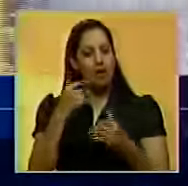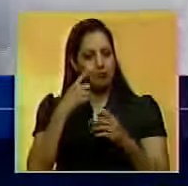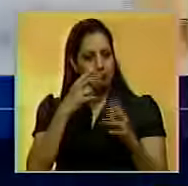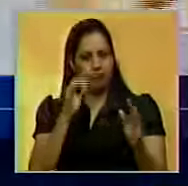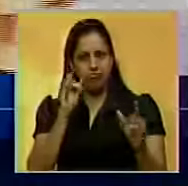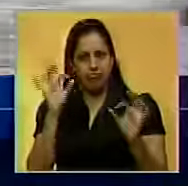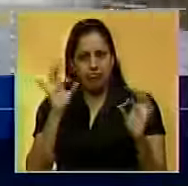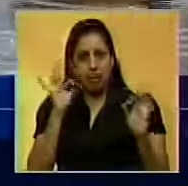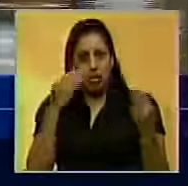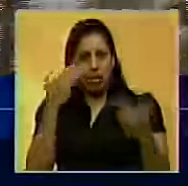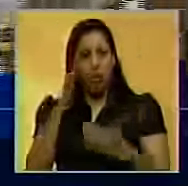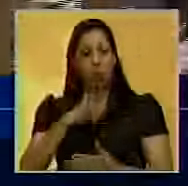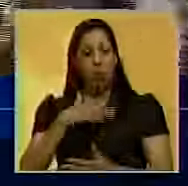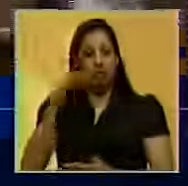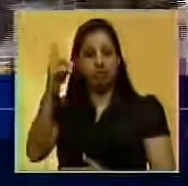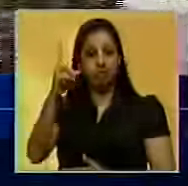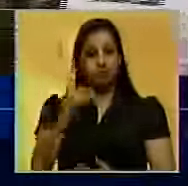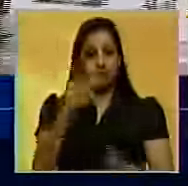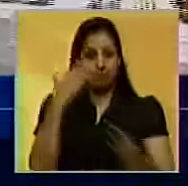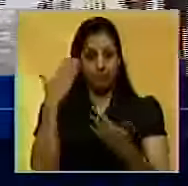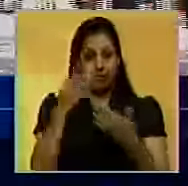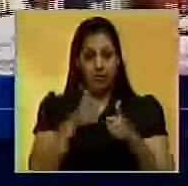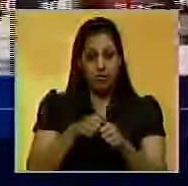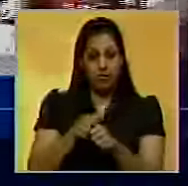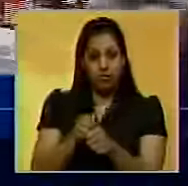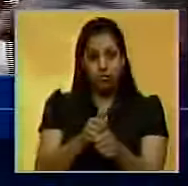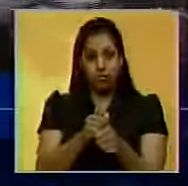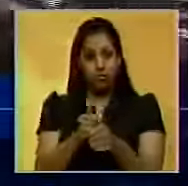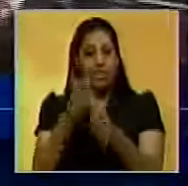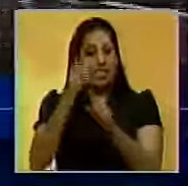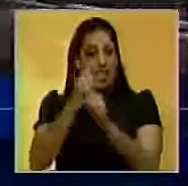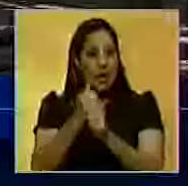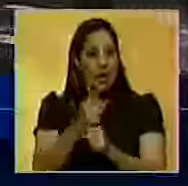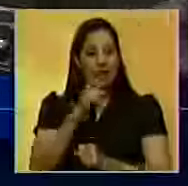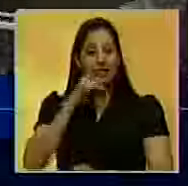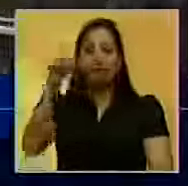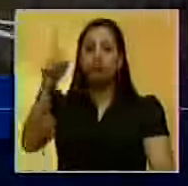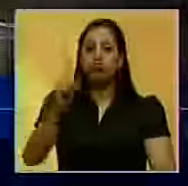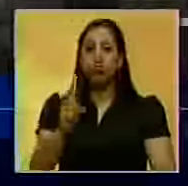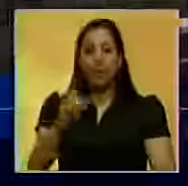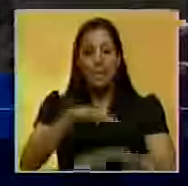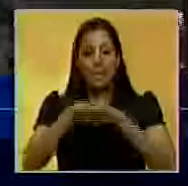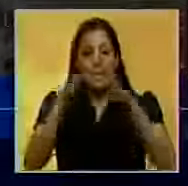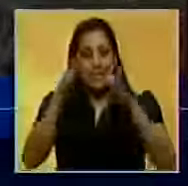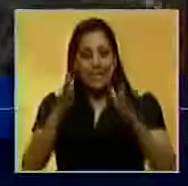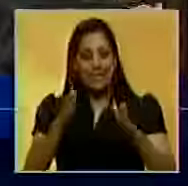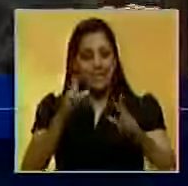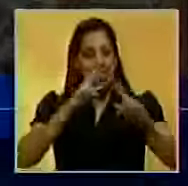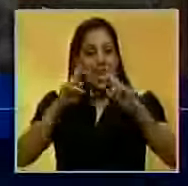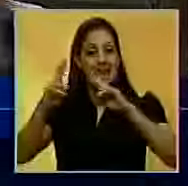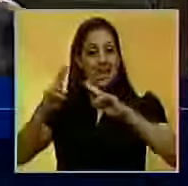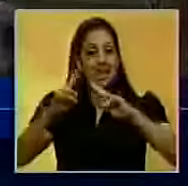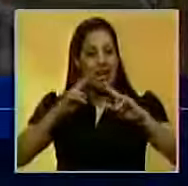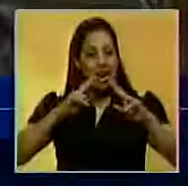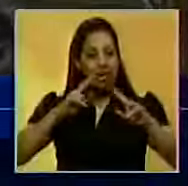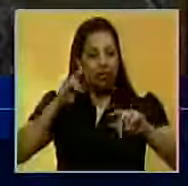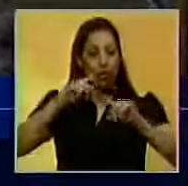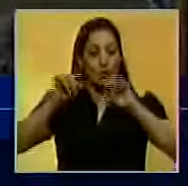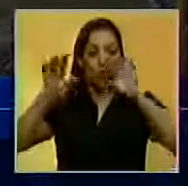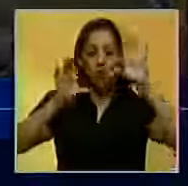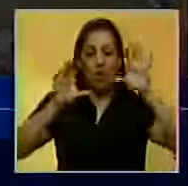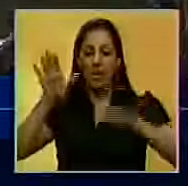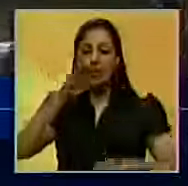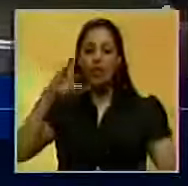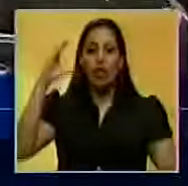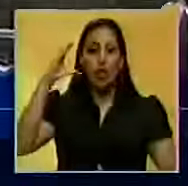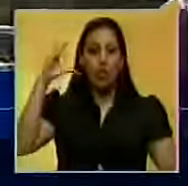movimiento, ya se aproxima la caravana en la cual se espera que venga la ministra de Relaciones Exteriores